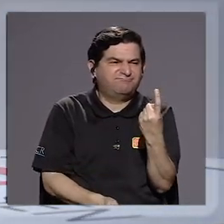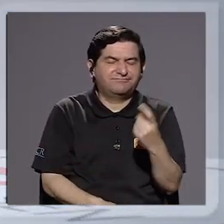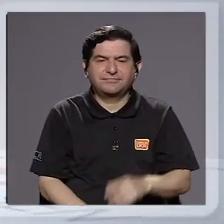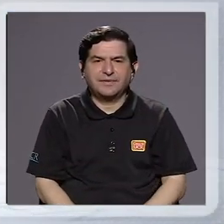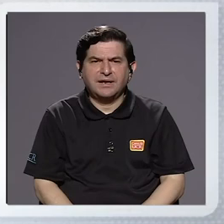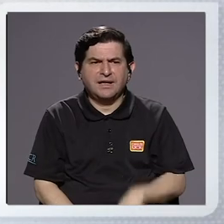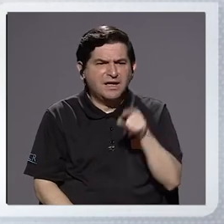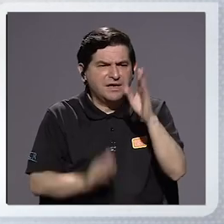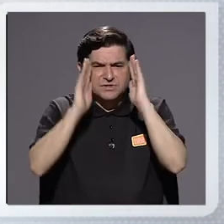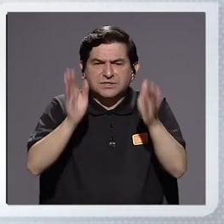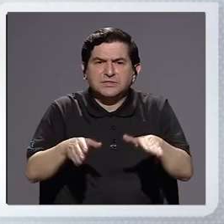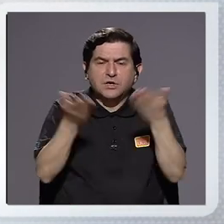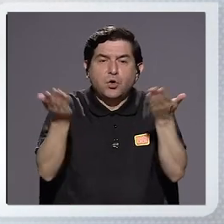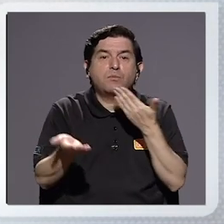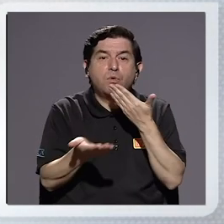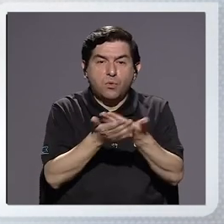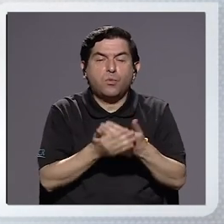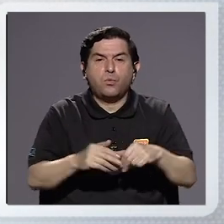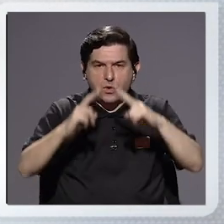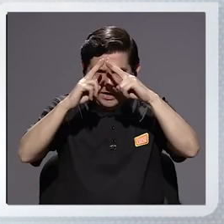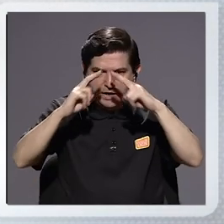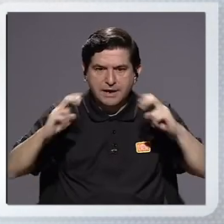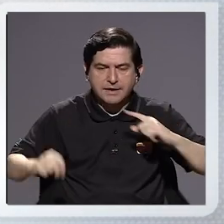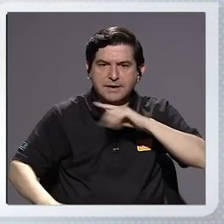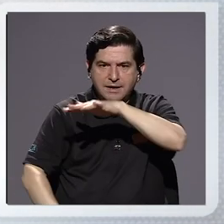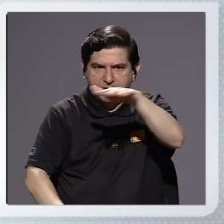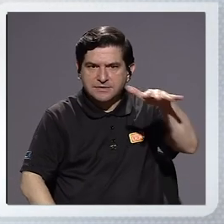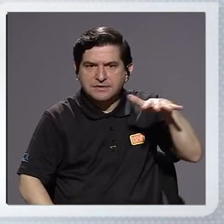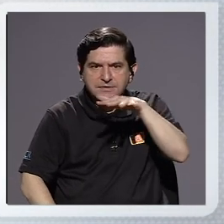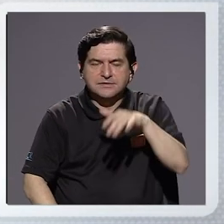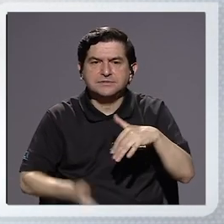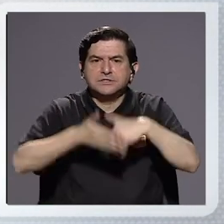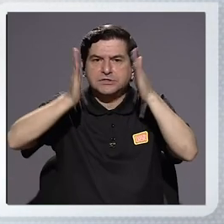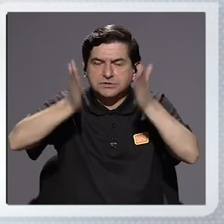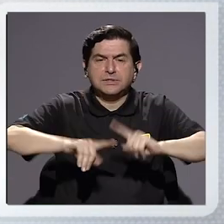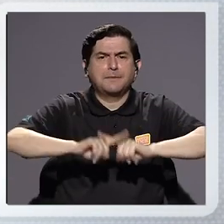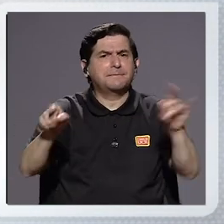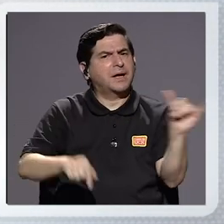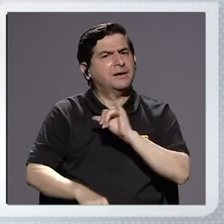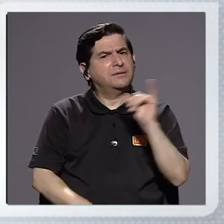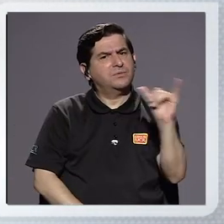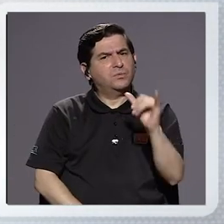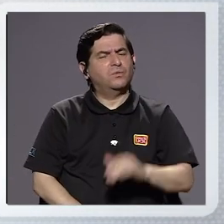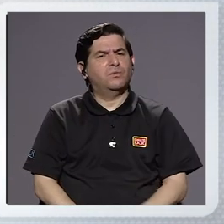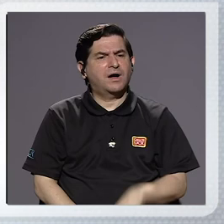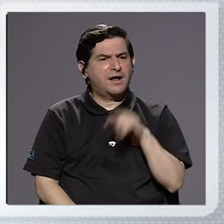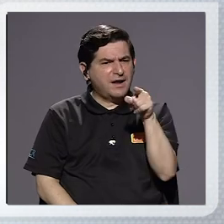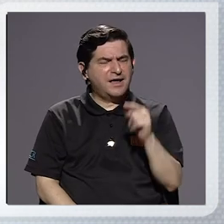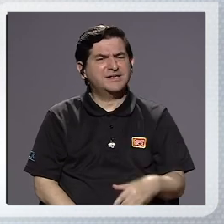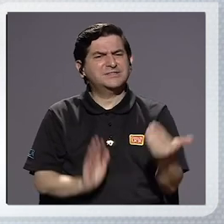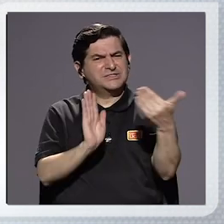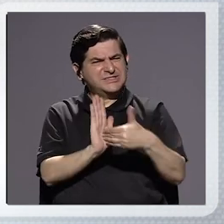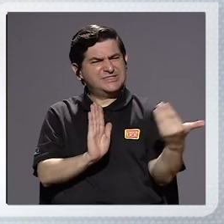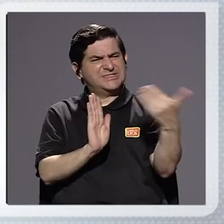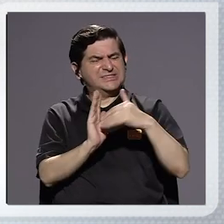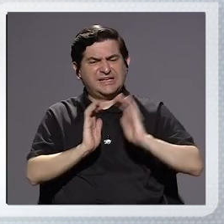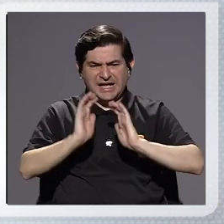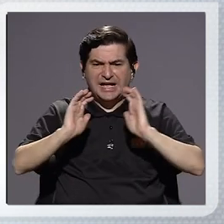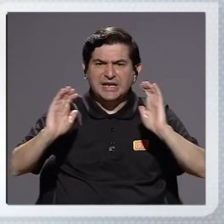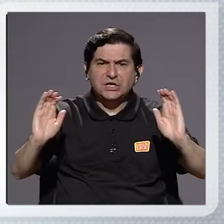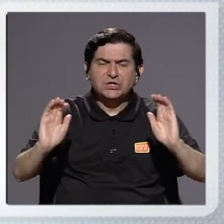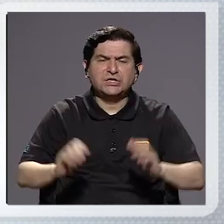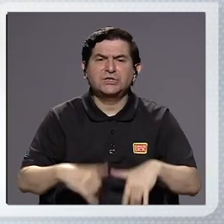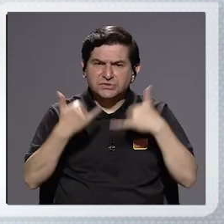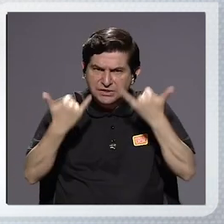eso? Porque veo que tiene un buen mapeo de la realidad del estudiantado, pero también eso está en detrimento de muchos niños y niñas